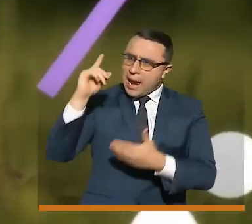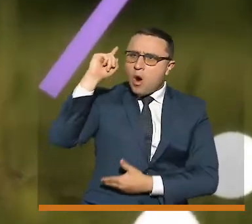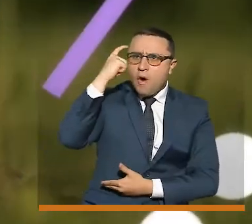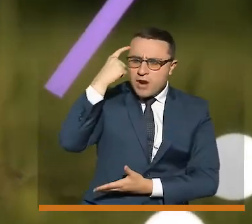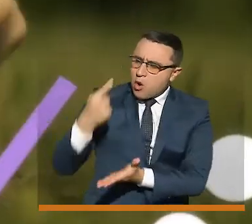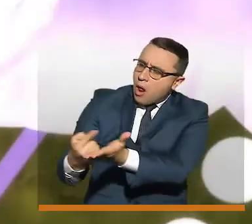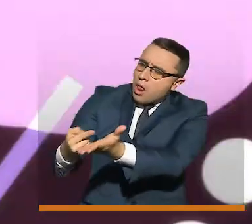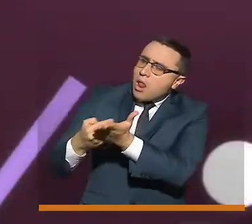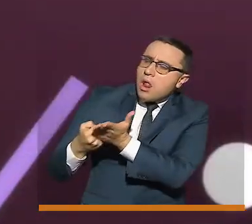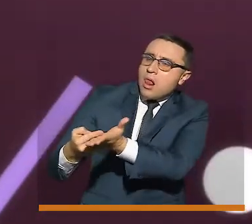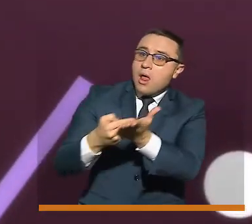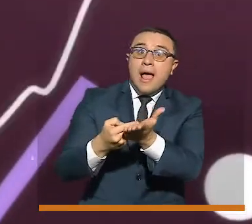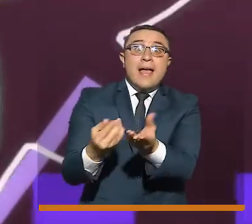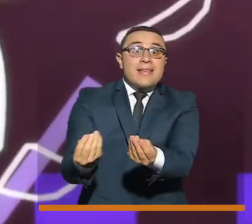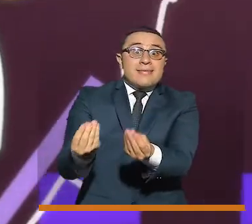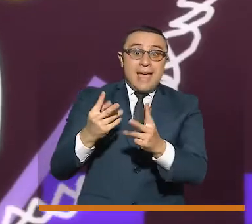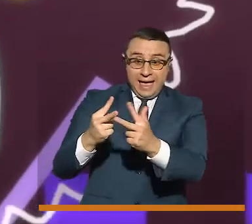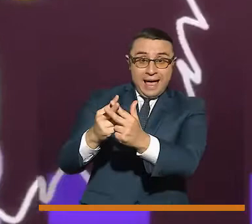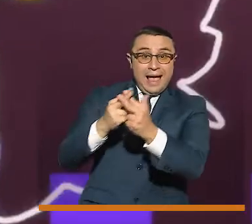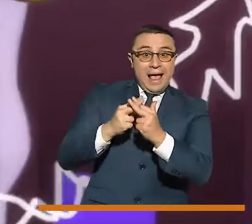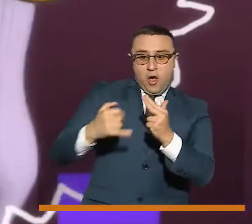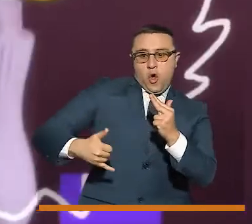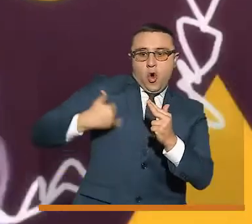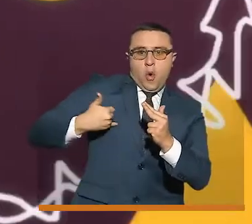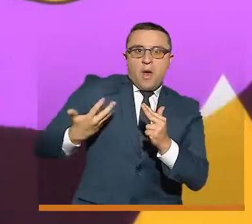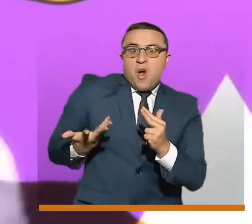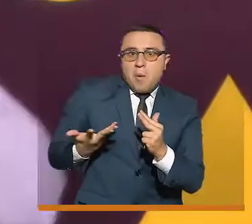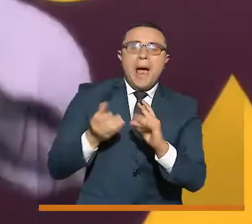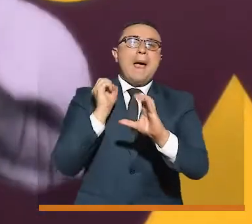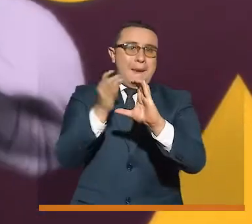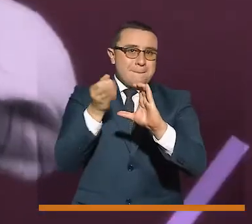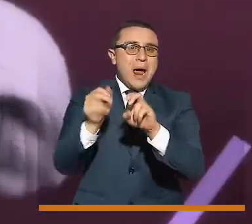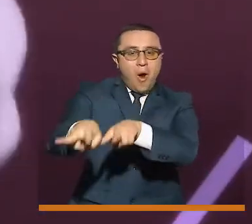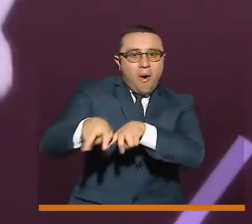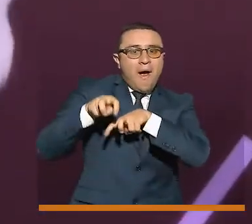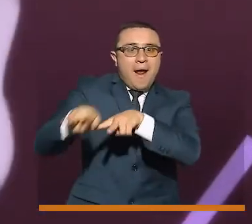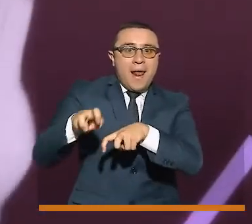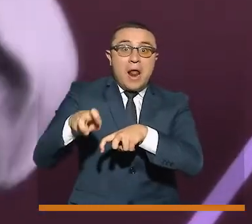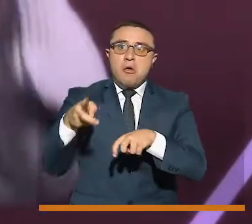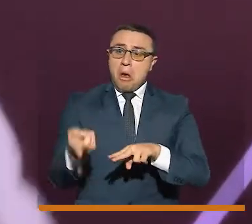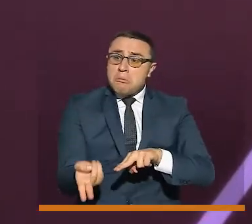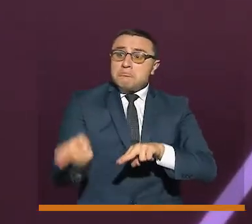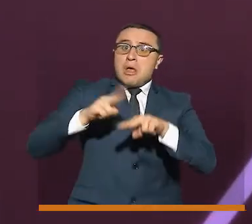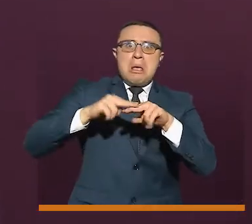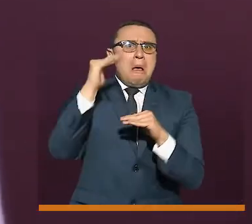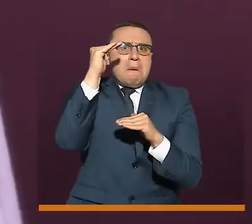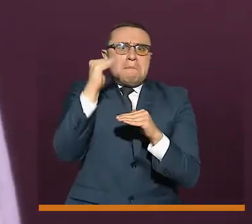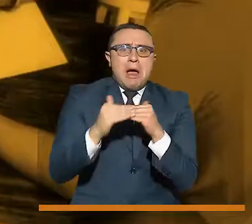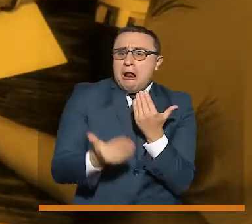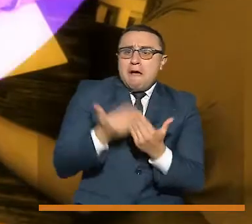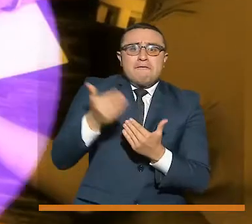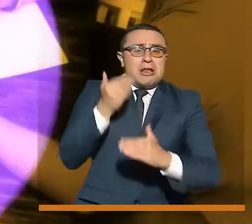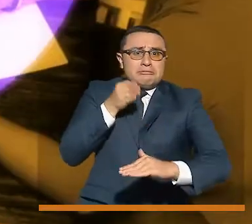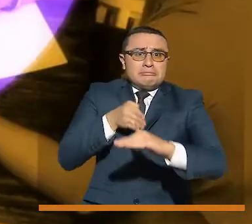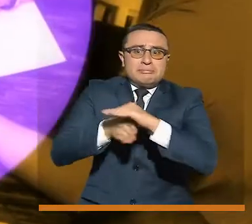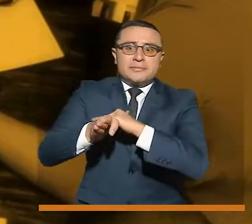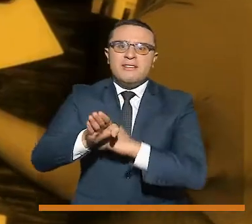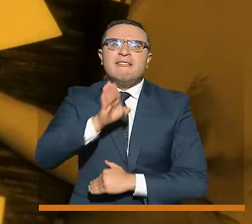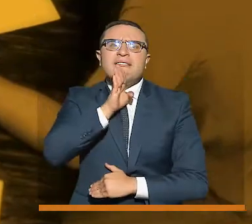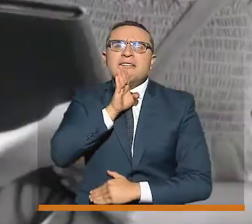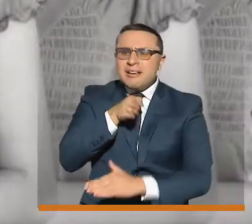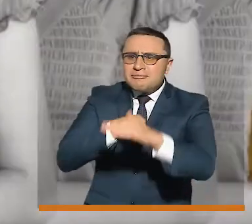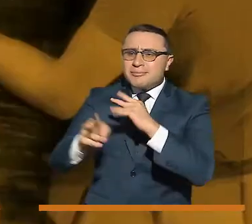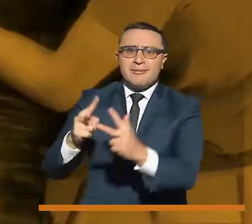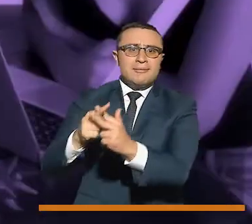hablamos con el gobierno y nos ofrecieron el crédito joven a través del Banco Agrario, con tasas preferenciales y fácil acceso para los que